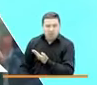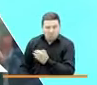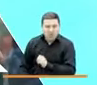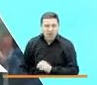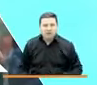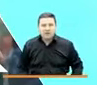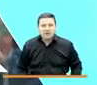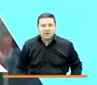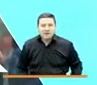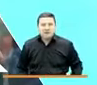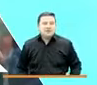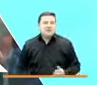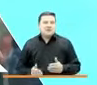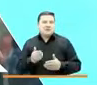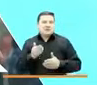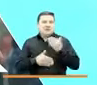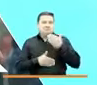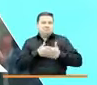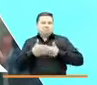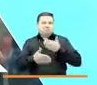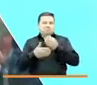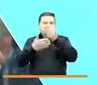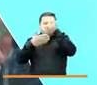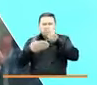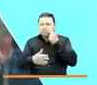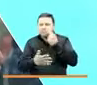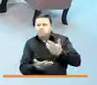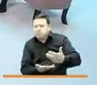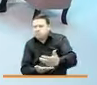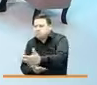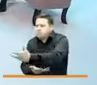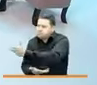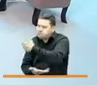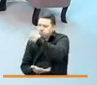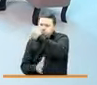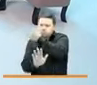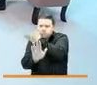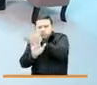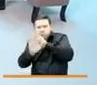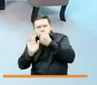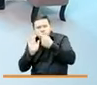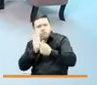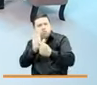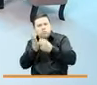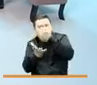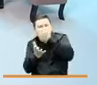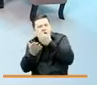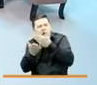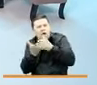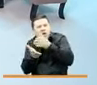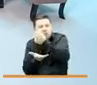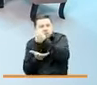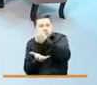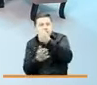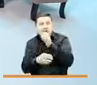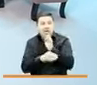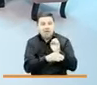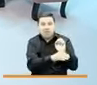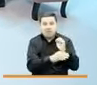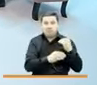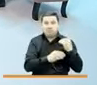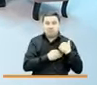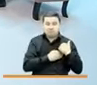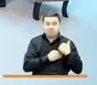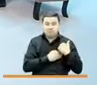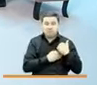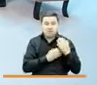De igual manera, en este proceso de rendir cuentas de manera permanente y de forma transparente, cada una de las entidades que conforman el sector de